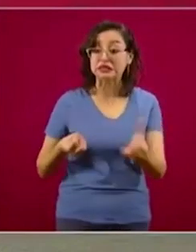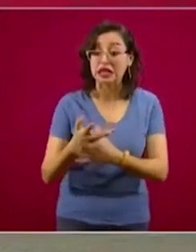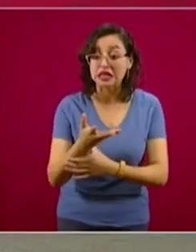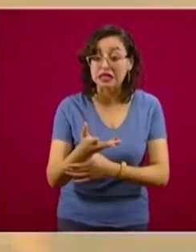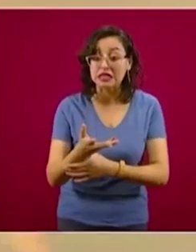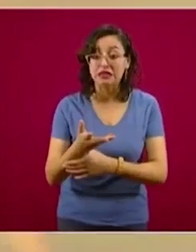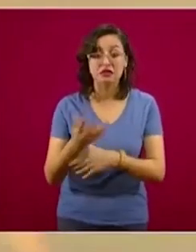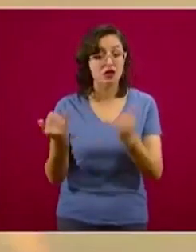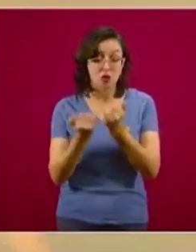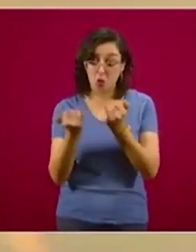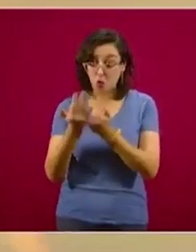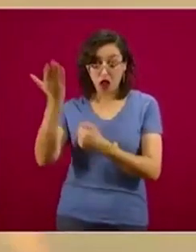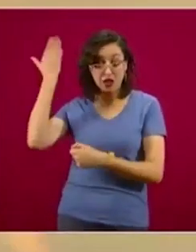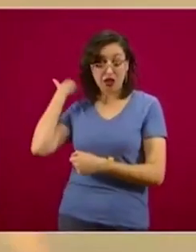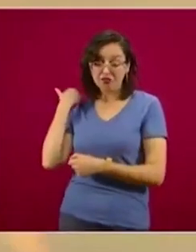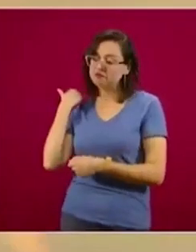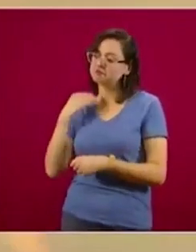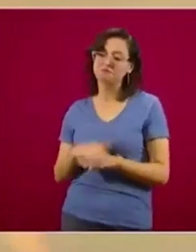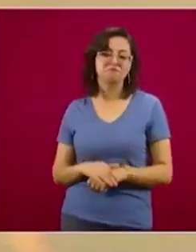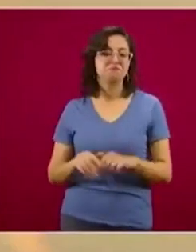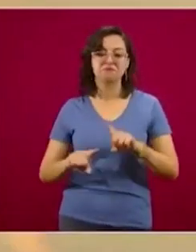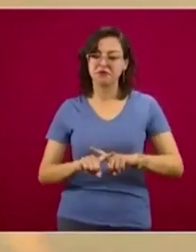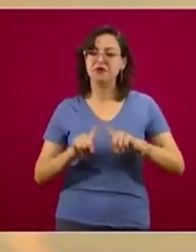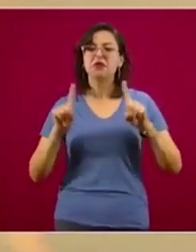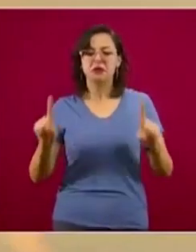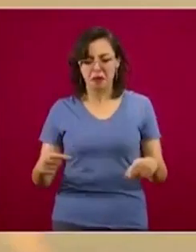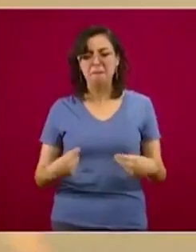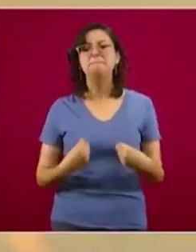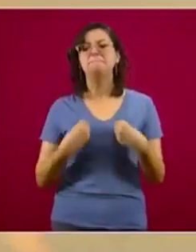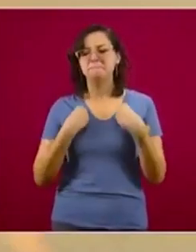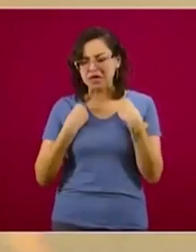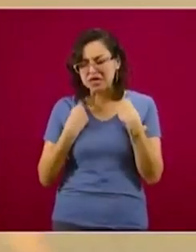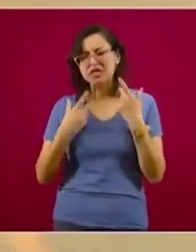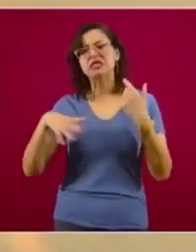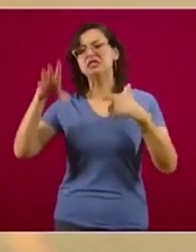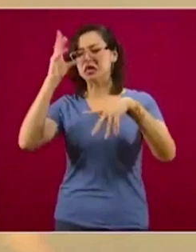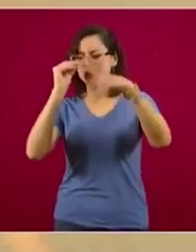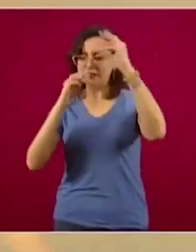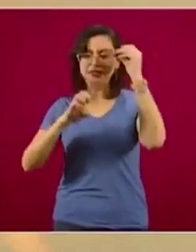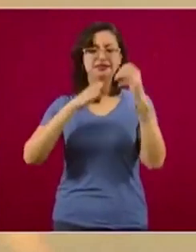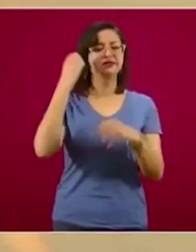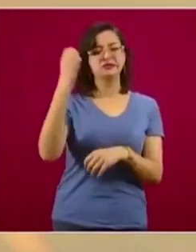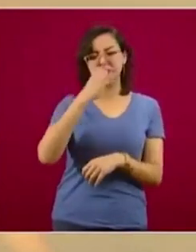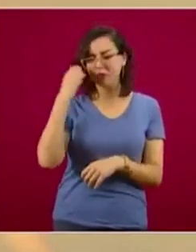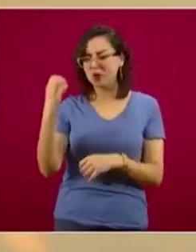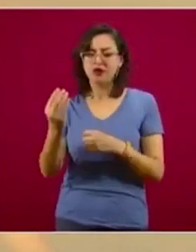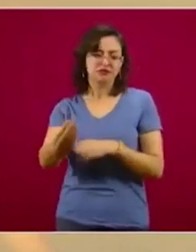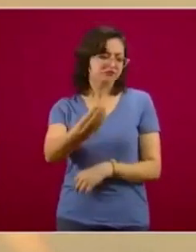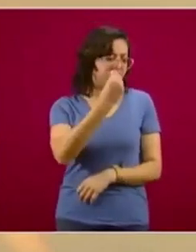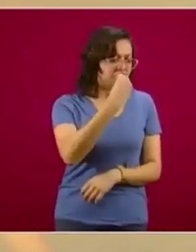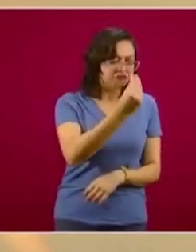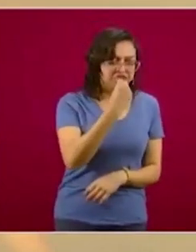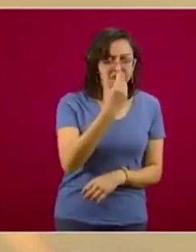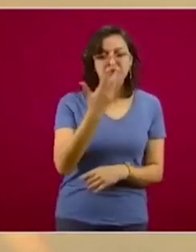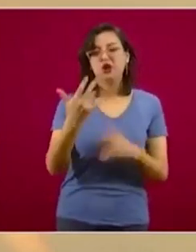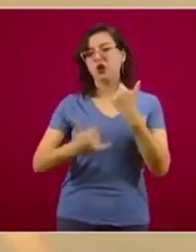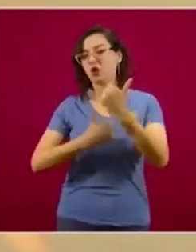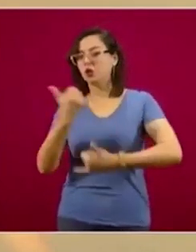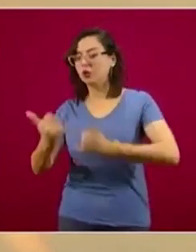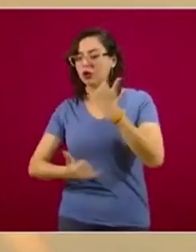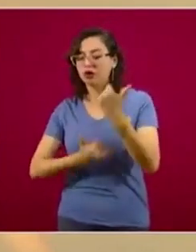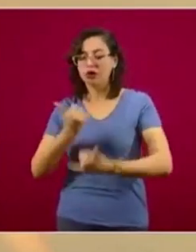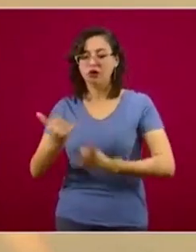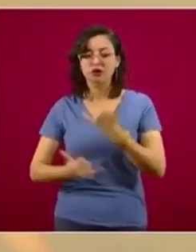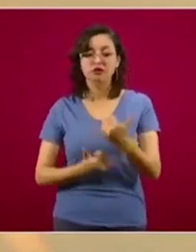Tenemos que estar preparados para volver a hacer nuestra vida normal, aprender, ir a la escuela, comer, jugar,